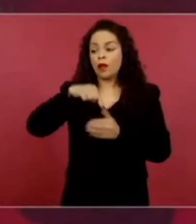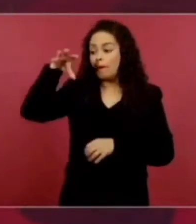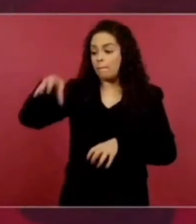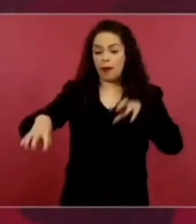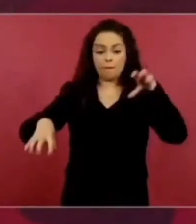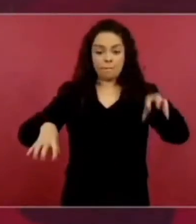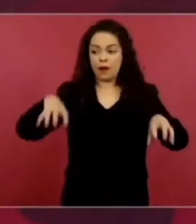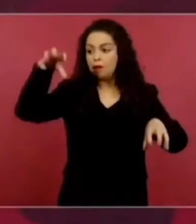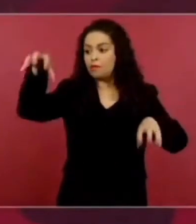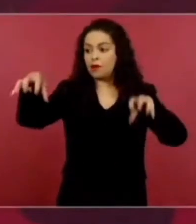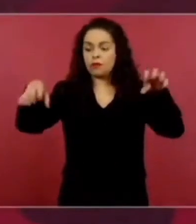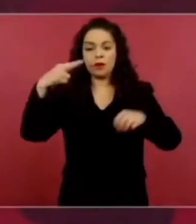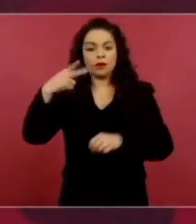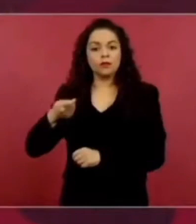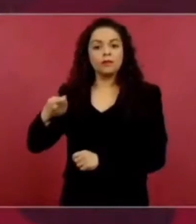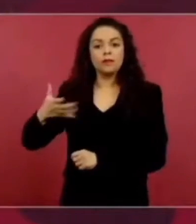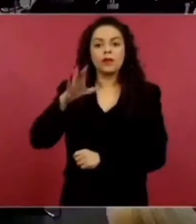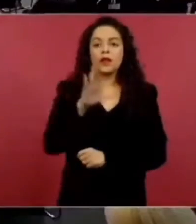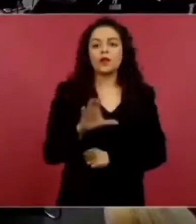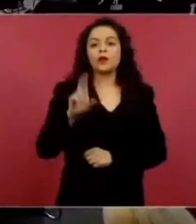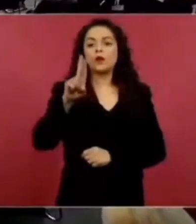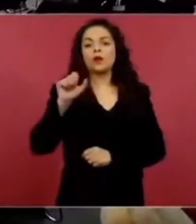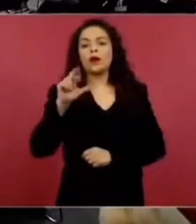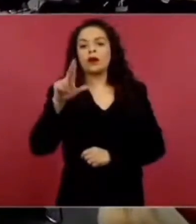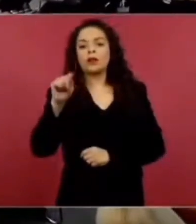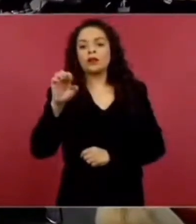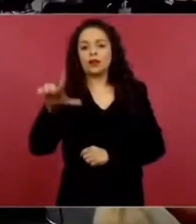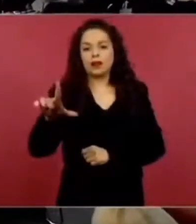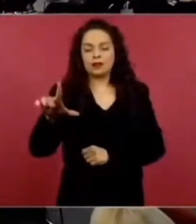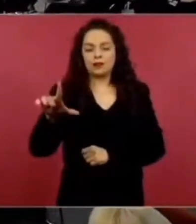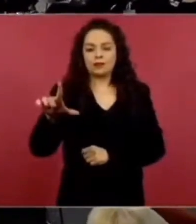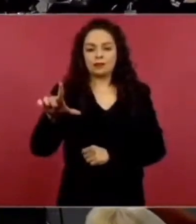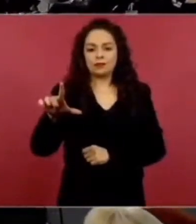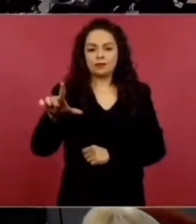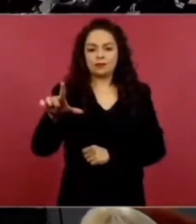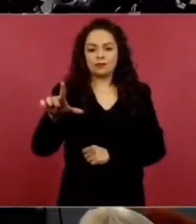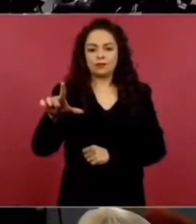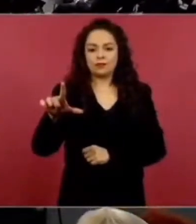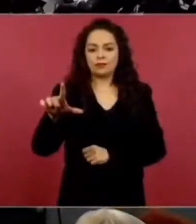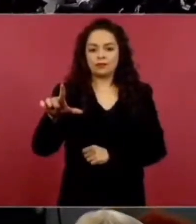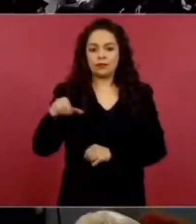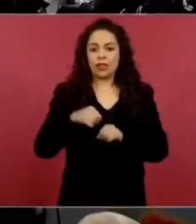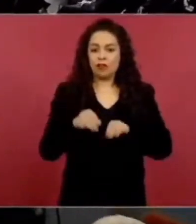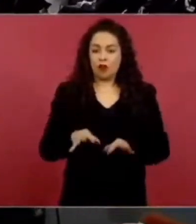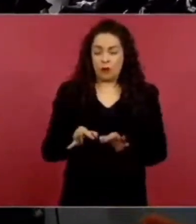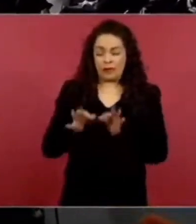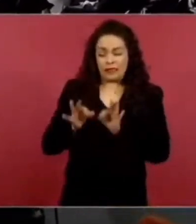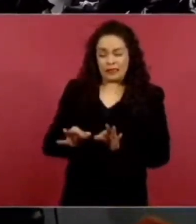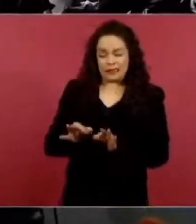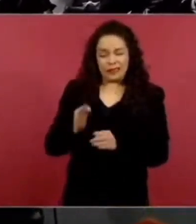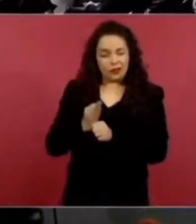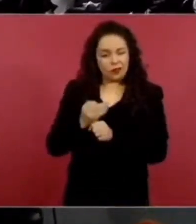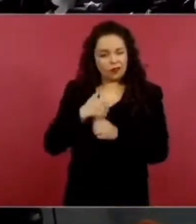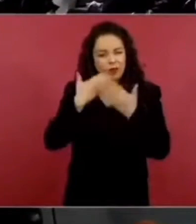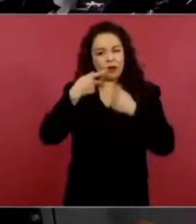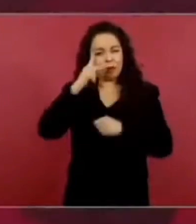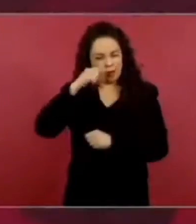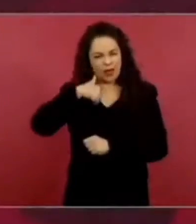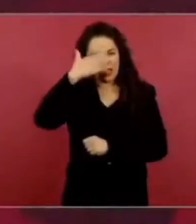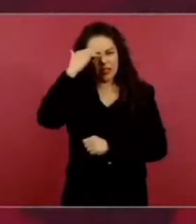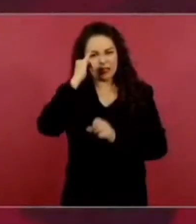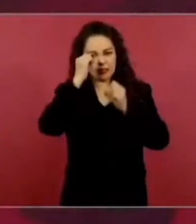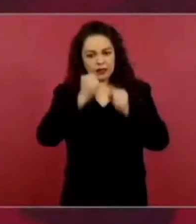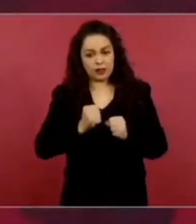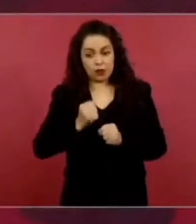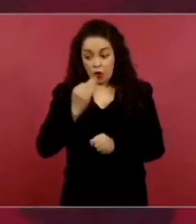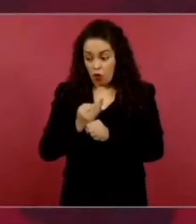y estoy seguro no tengo el dato preciso de que en esta región de la que estamos